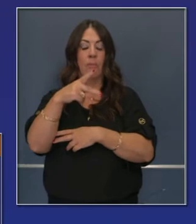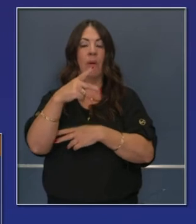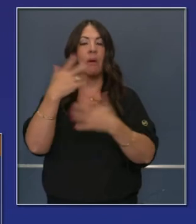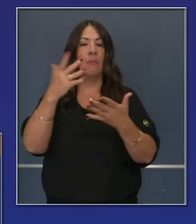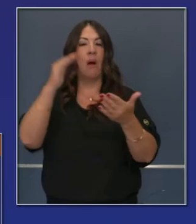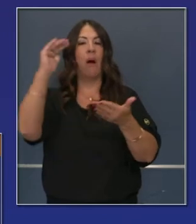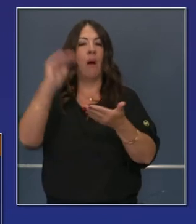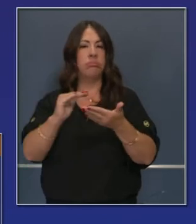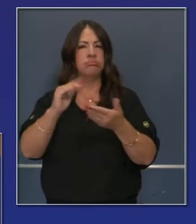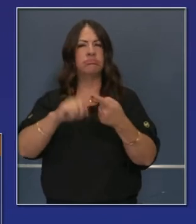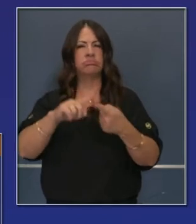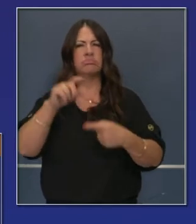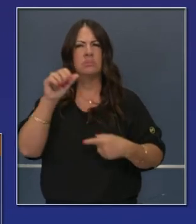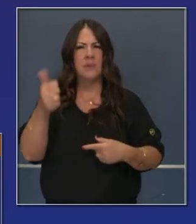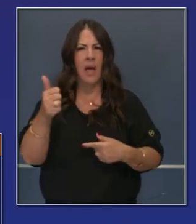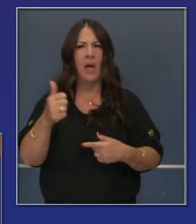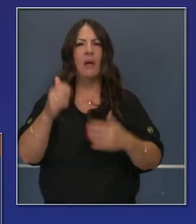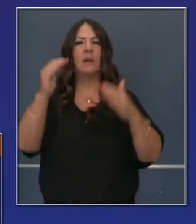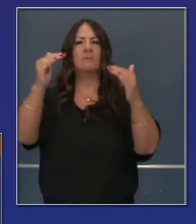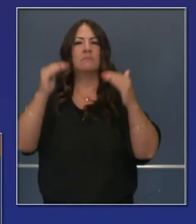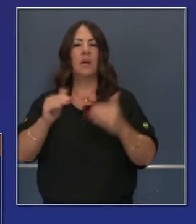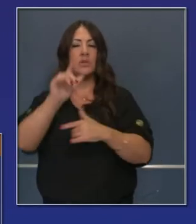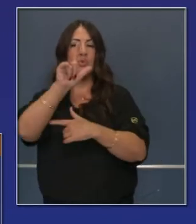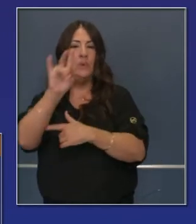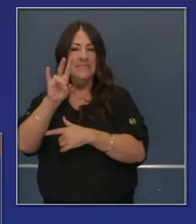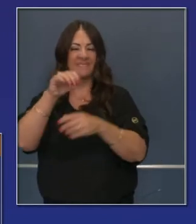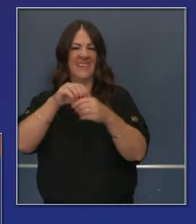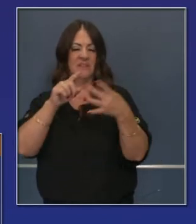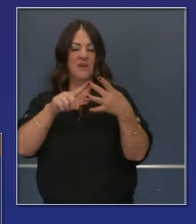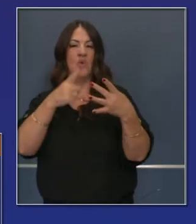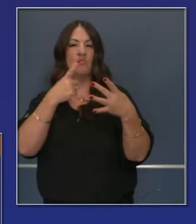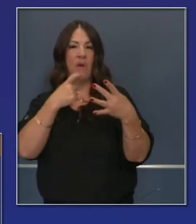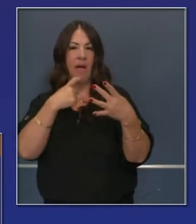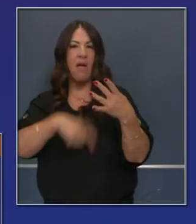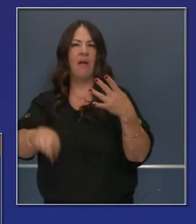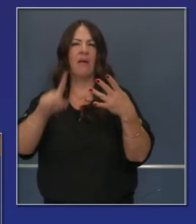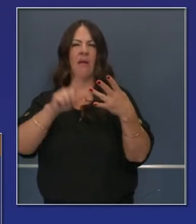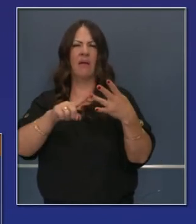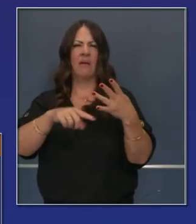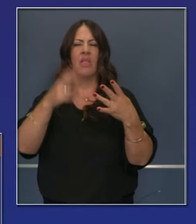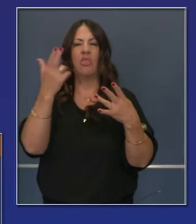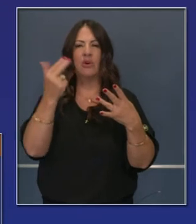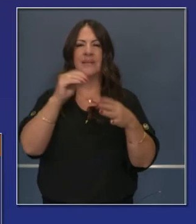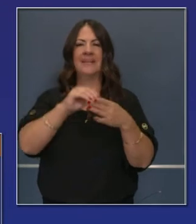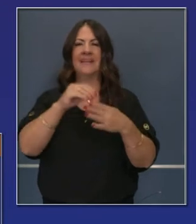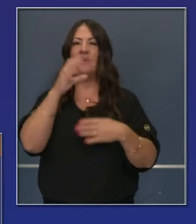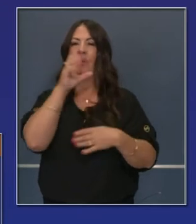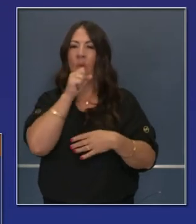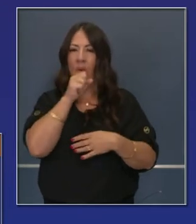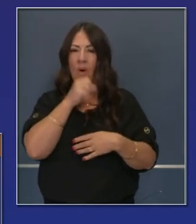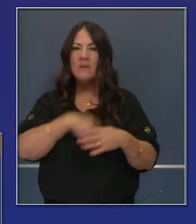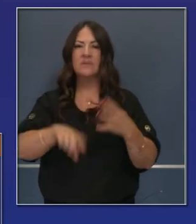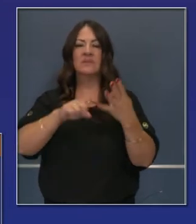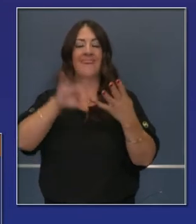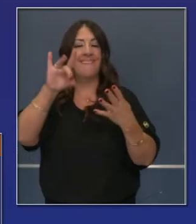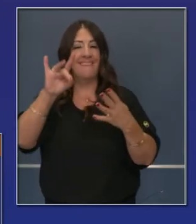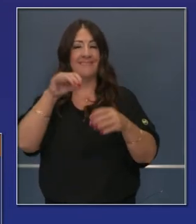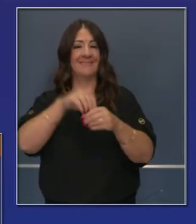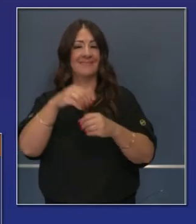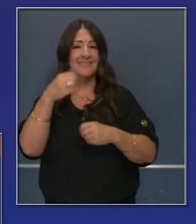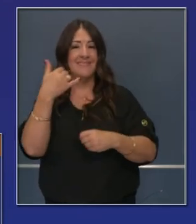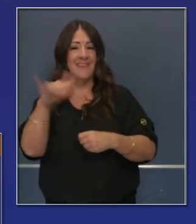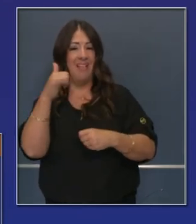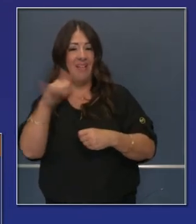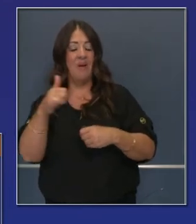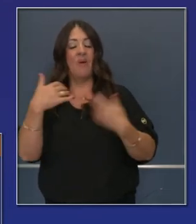del nivel púrpura. Ahí veremos que 13 en naranja y 8 condados a nivel amarillo, no solamente en el norte de